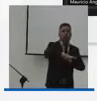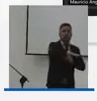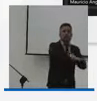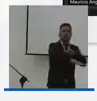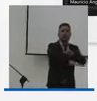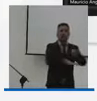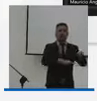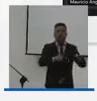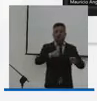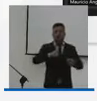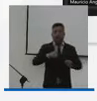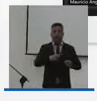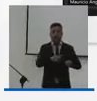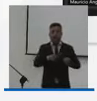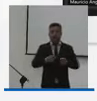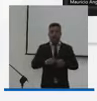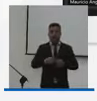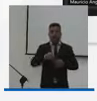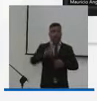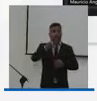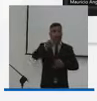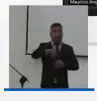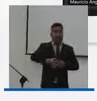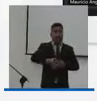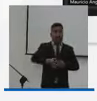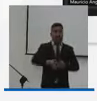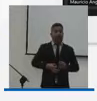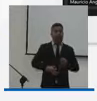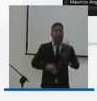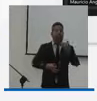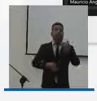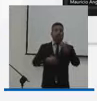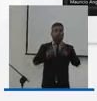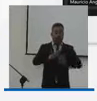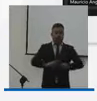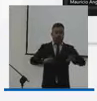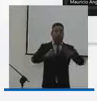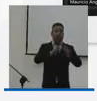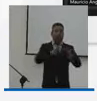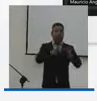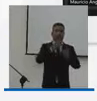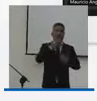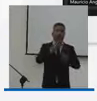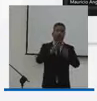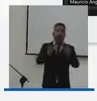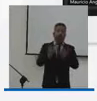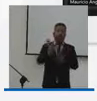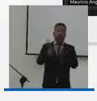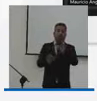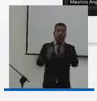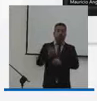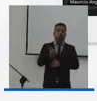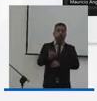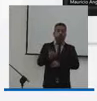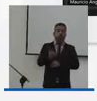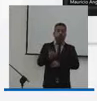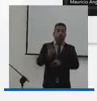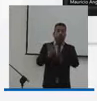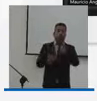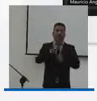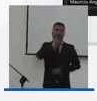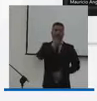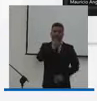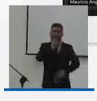esos stakeholders que nosotros tenemos y que realmente nos parece importante como el caso del juzgamiento que allí aparece